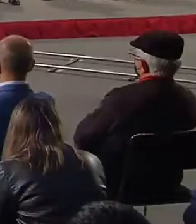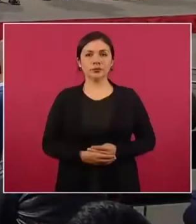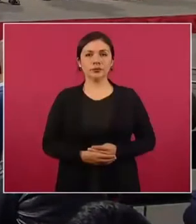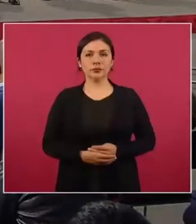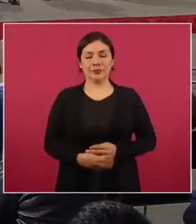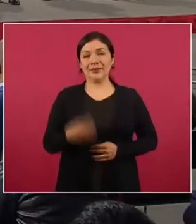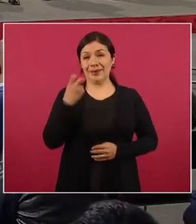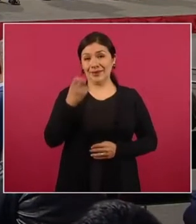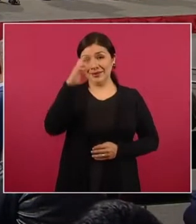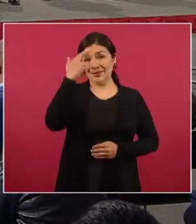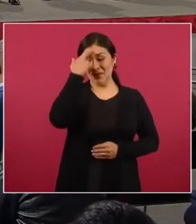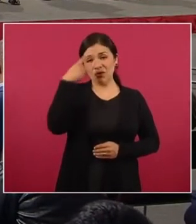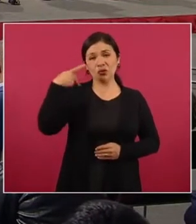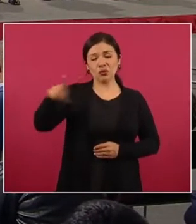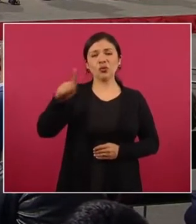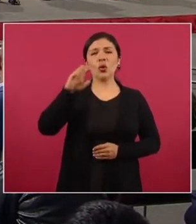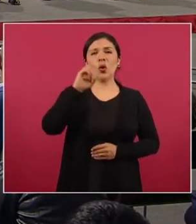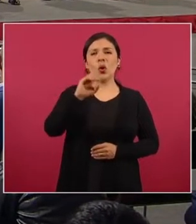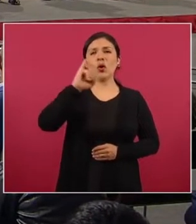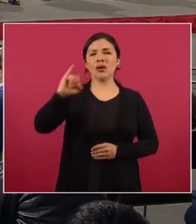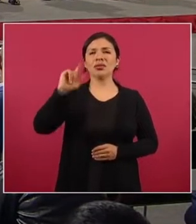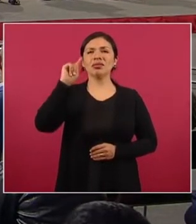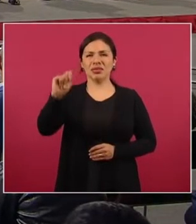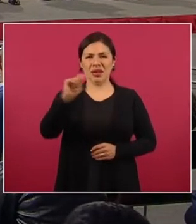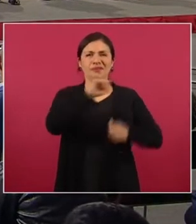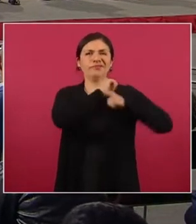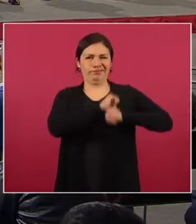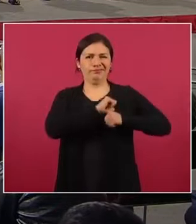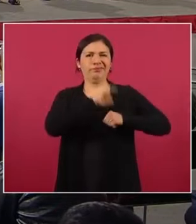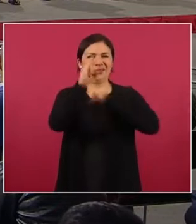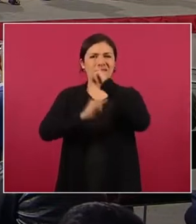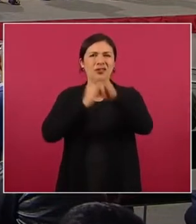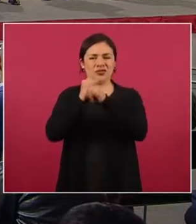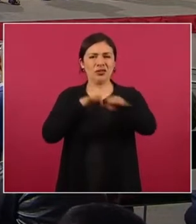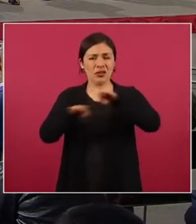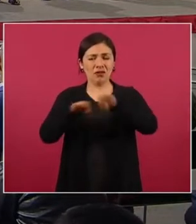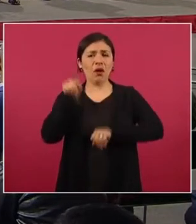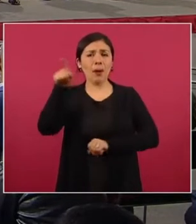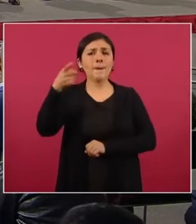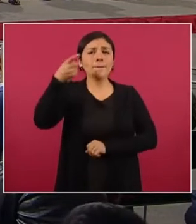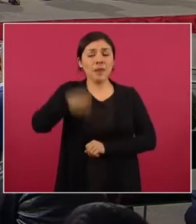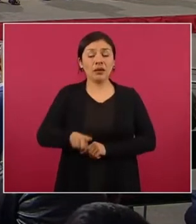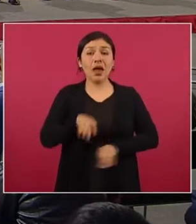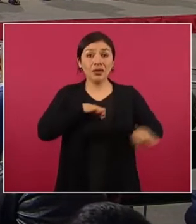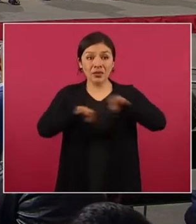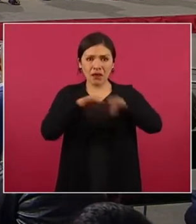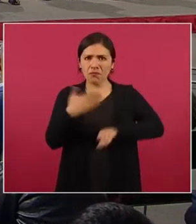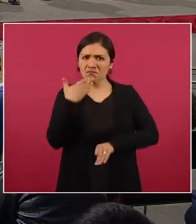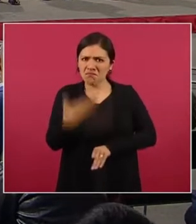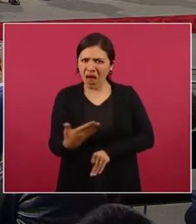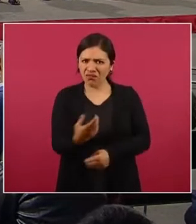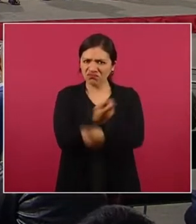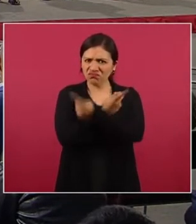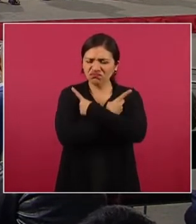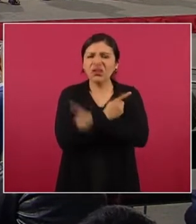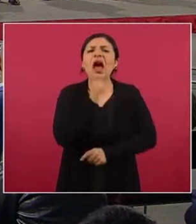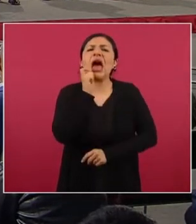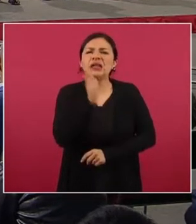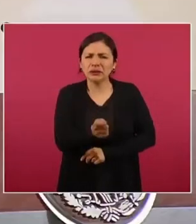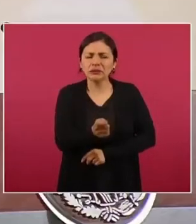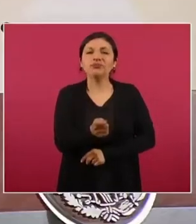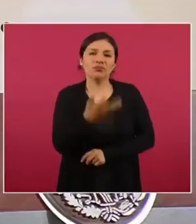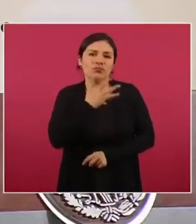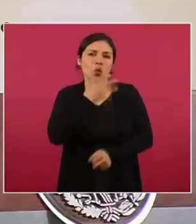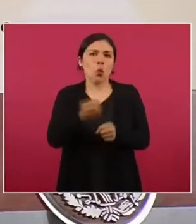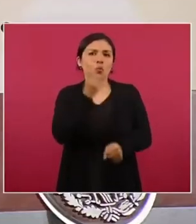Recordemos que la Organización Internacional del Trabajo señala que un trabajo decente significa la